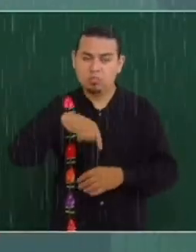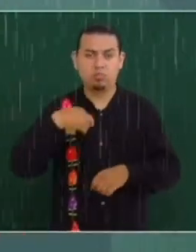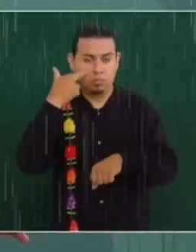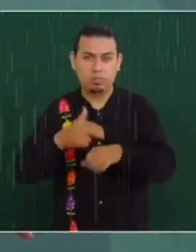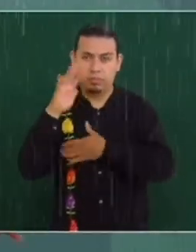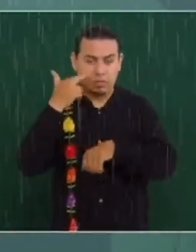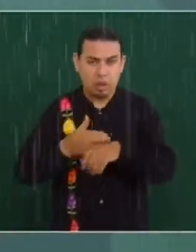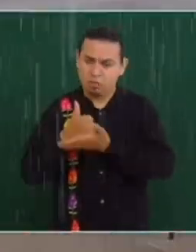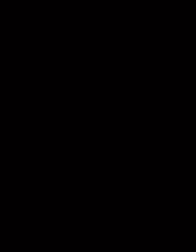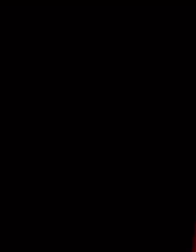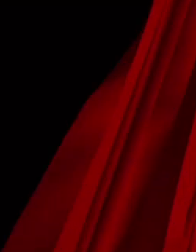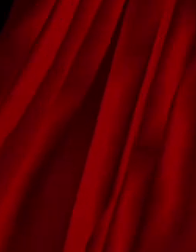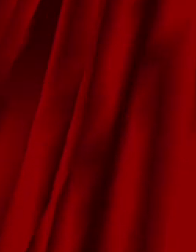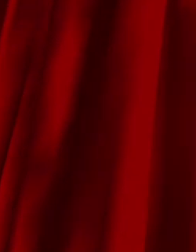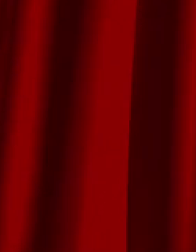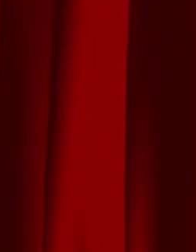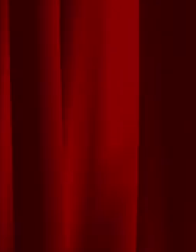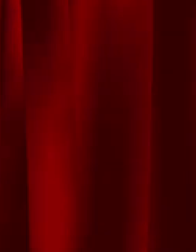compromiso y vamos a cumplir.